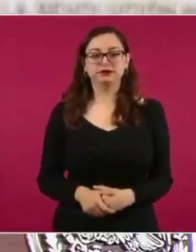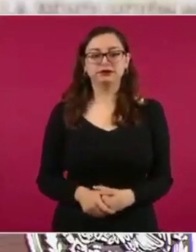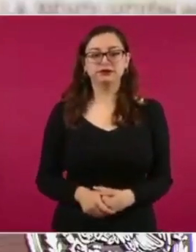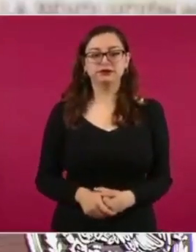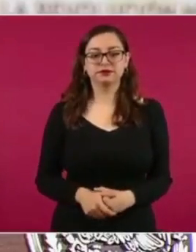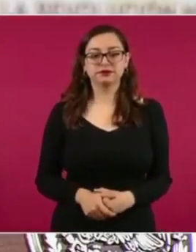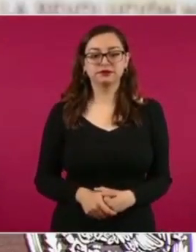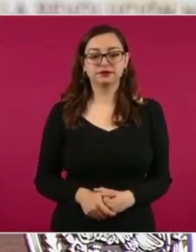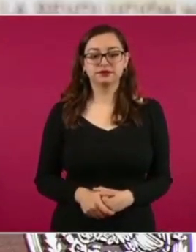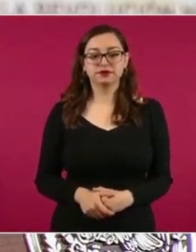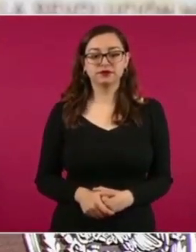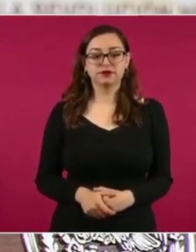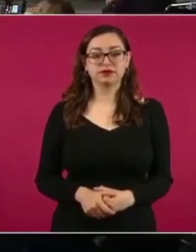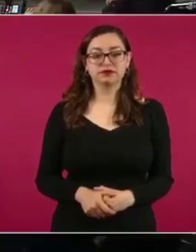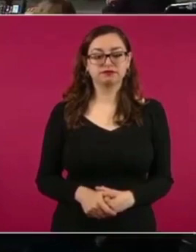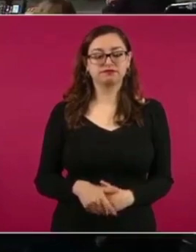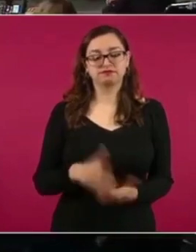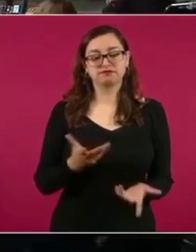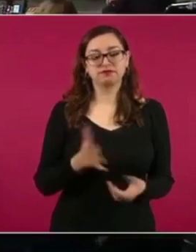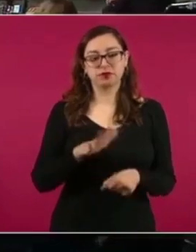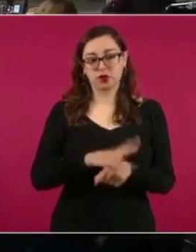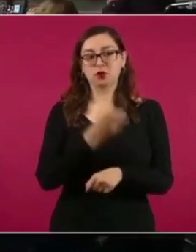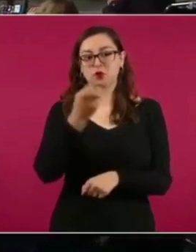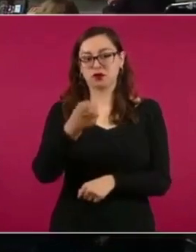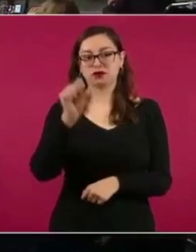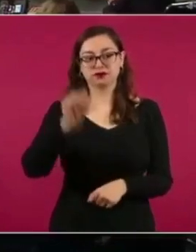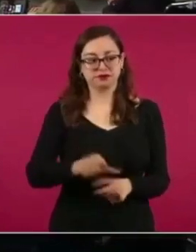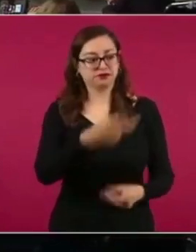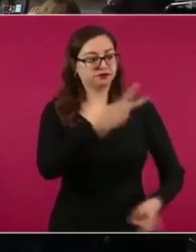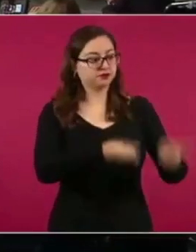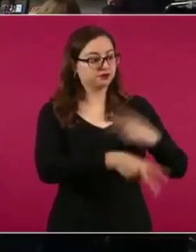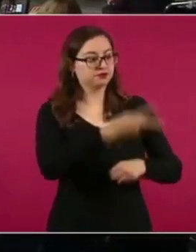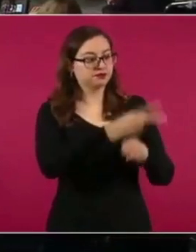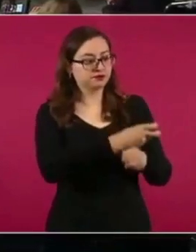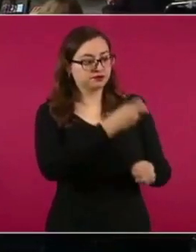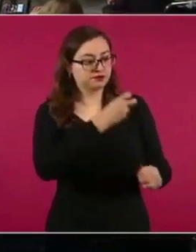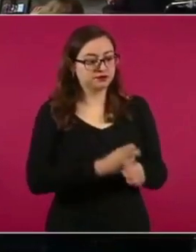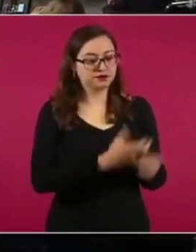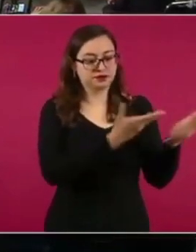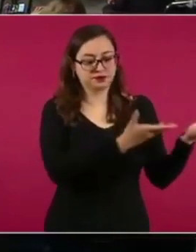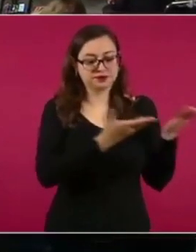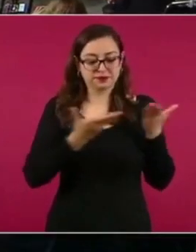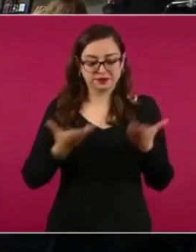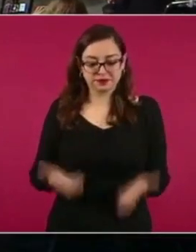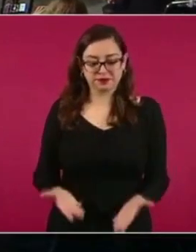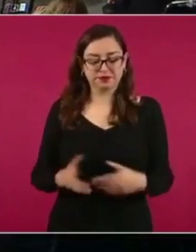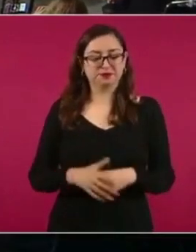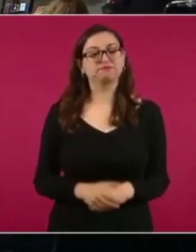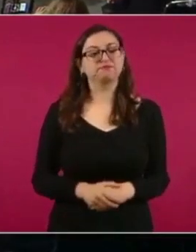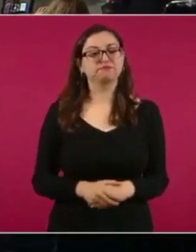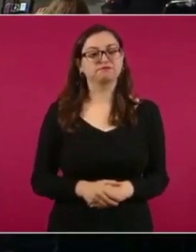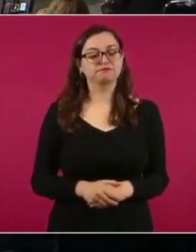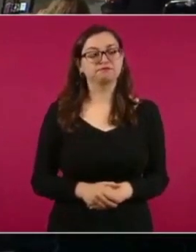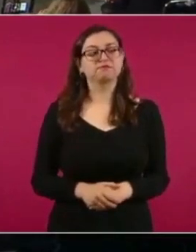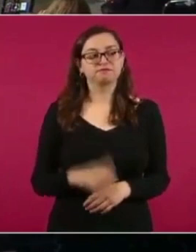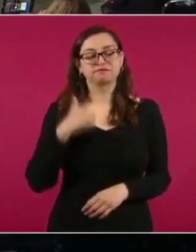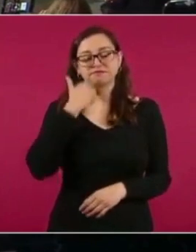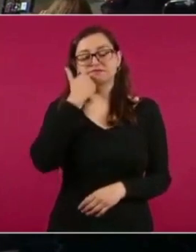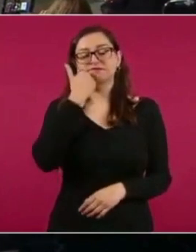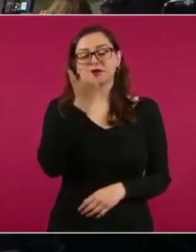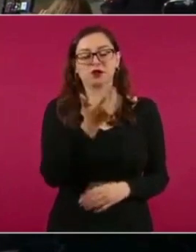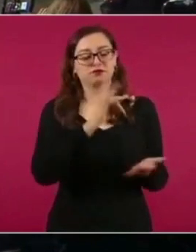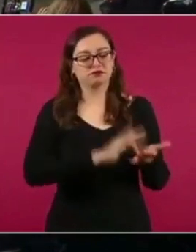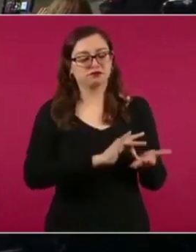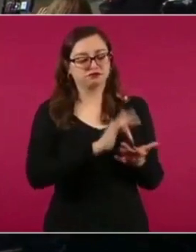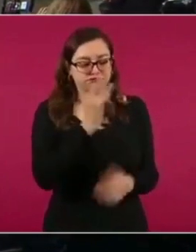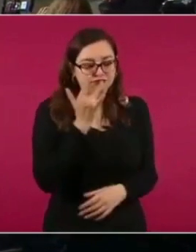Quisimos hacerlo aquí para agradecerle mucho por su